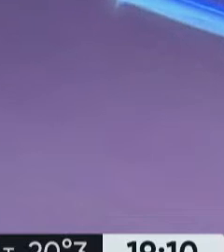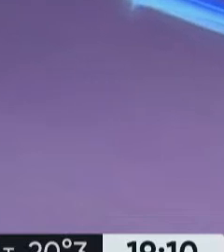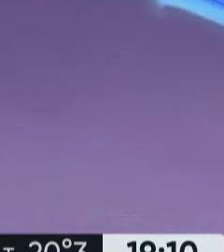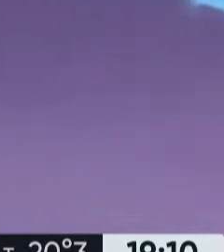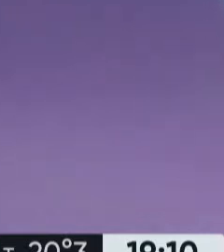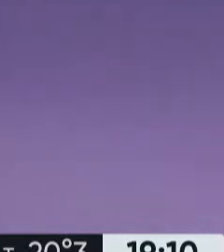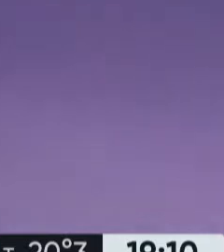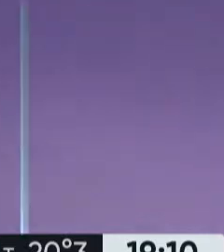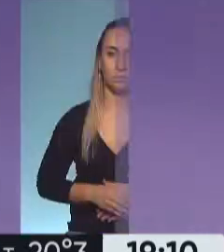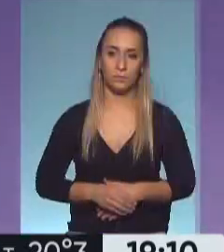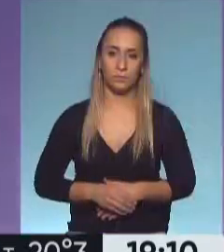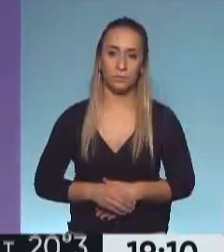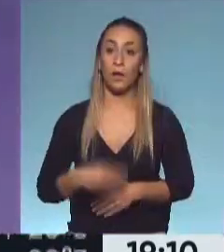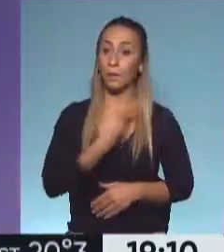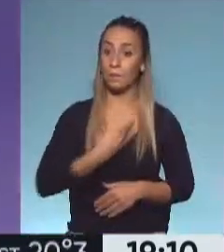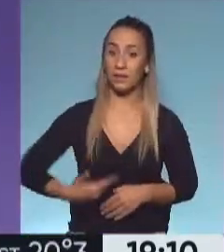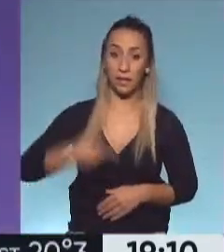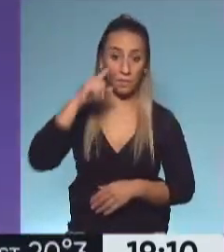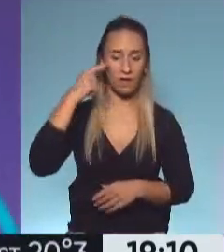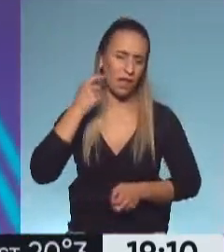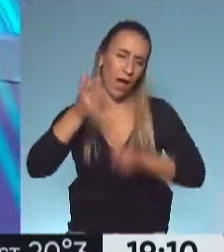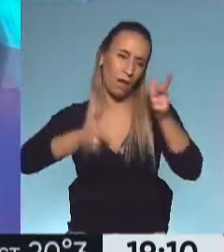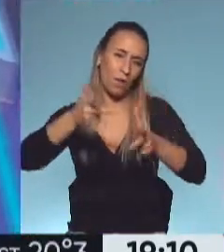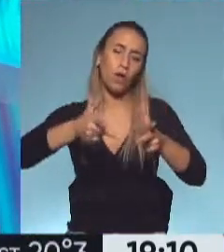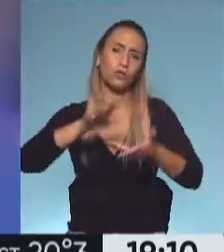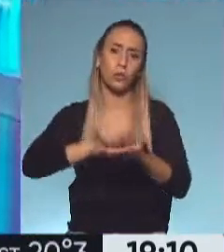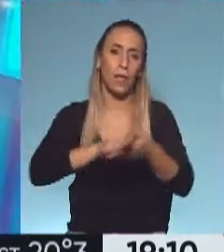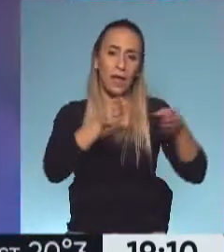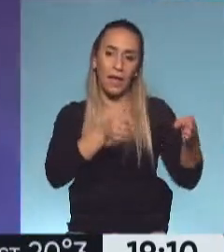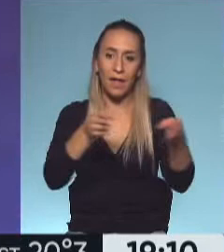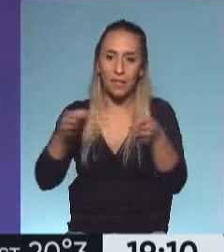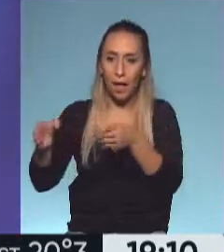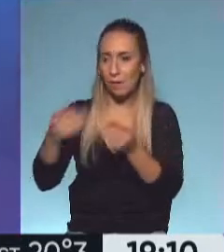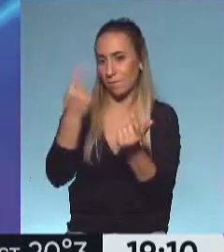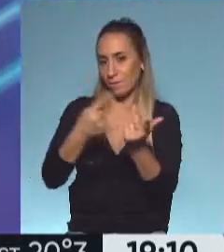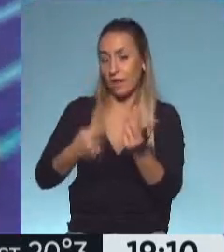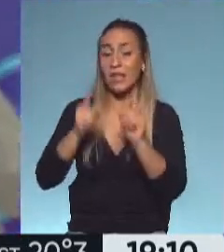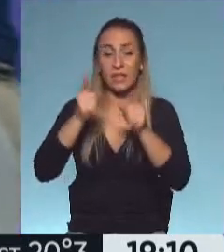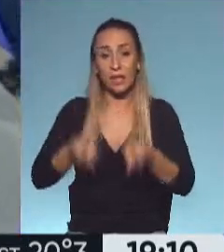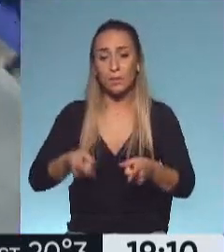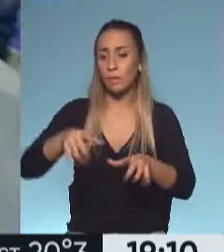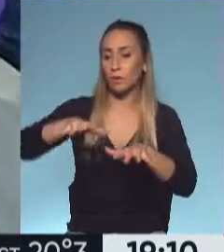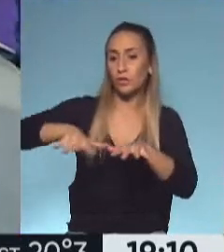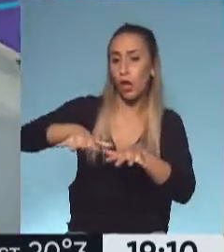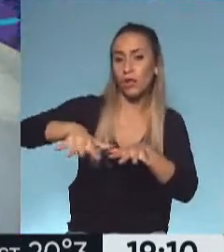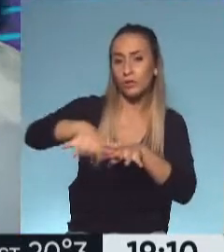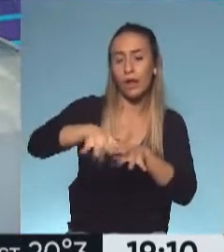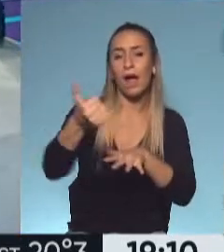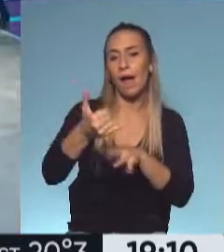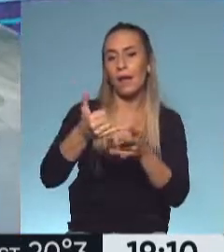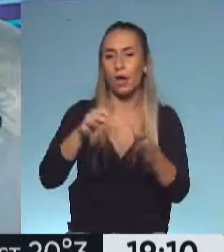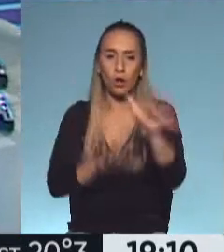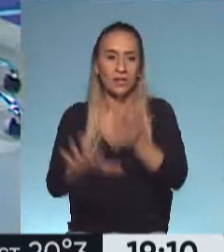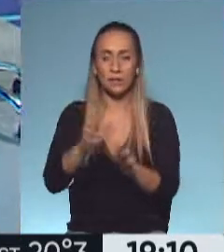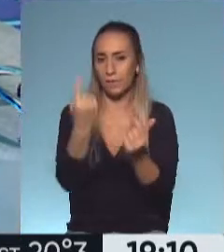También de distintas fases de un sistema mixto entre las zonas. Rápidamente apareció el ejemplo de